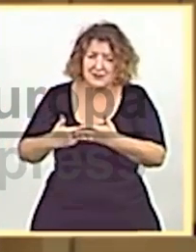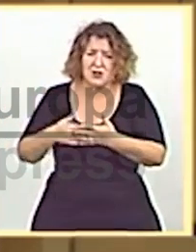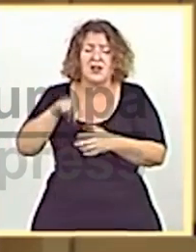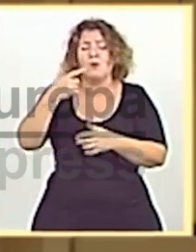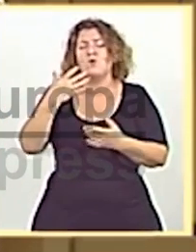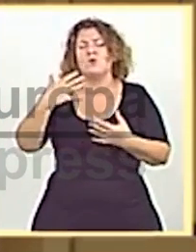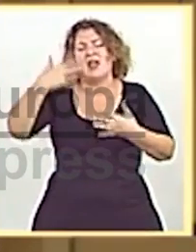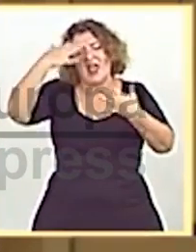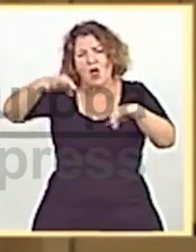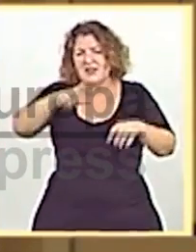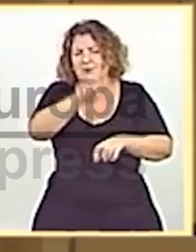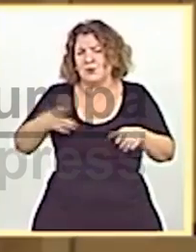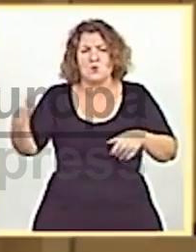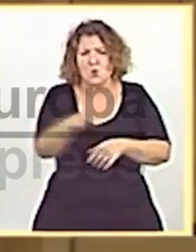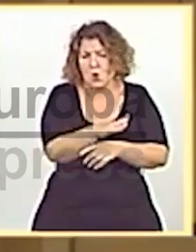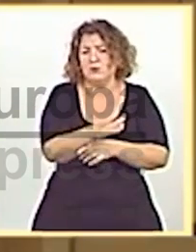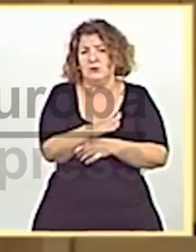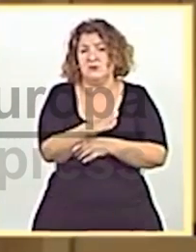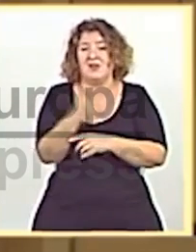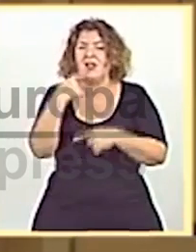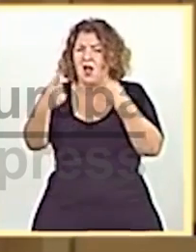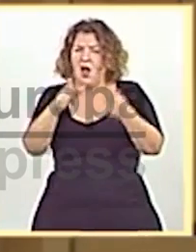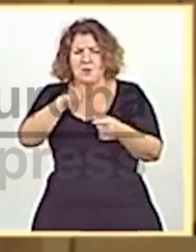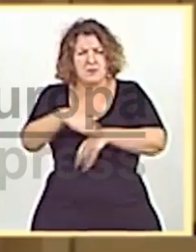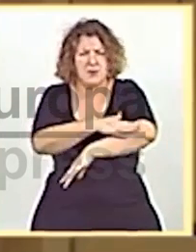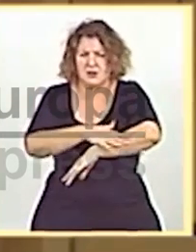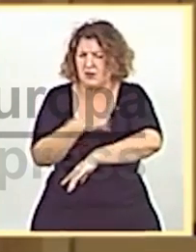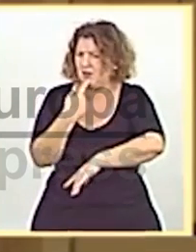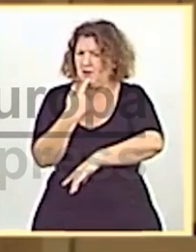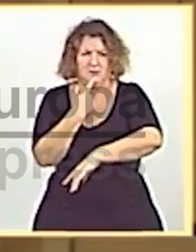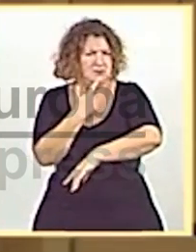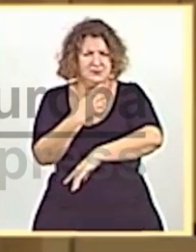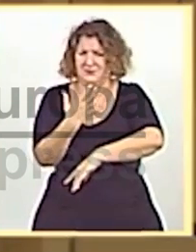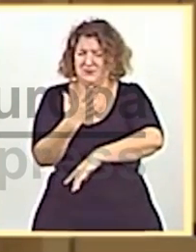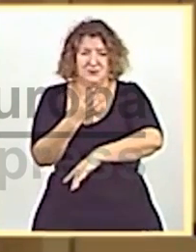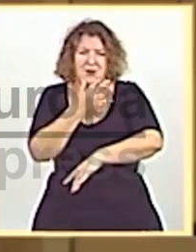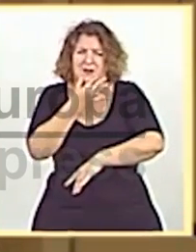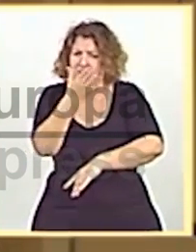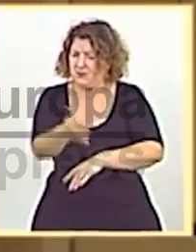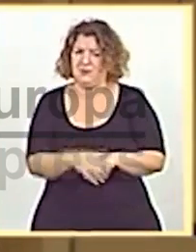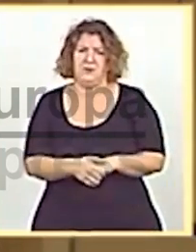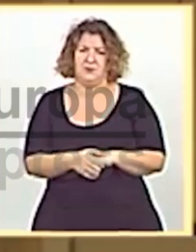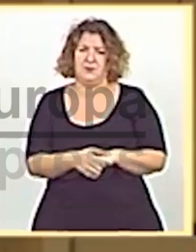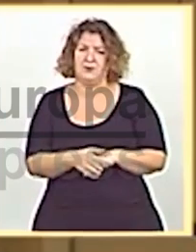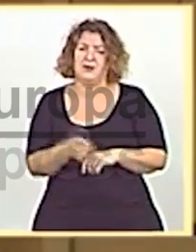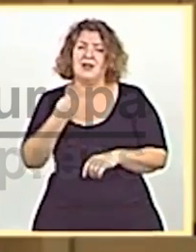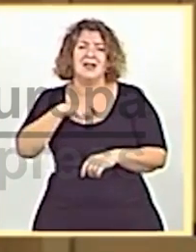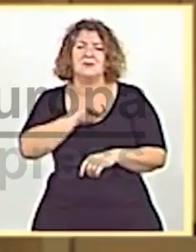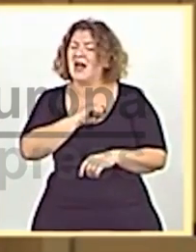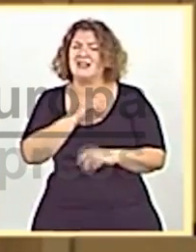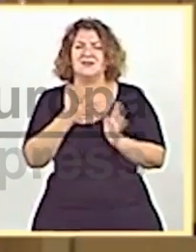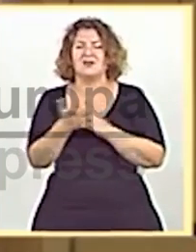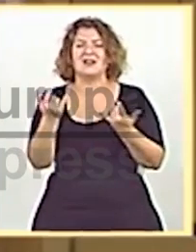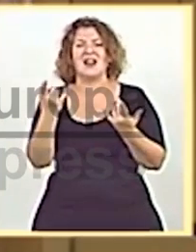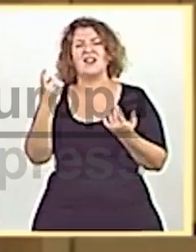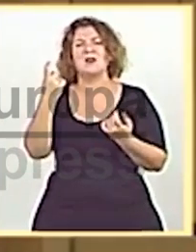inocentes. Y lo que hemos tenido que escuchar estos días de la boca de algunos ministros, no tiene nombre, no tiene nombre. Y le digo más, los españoles no necesitamos